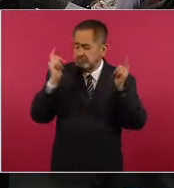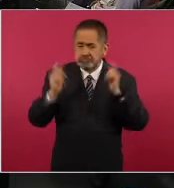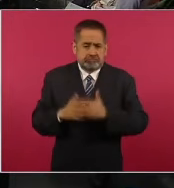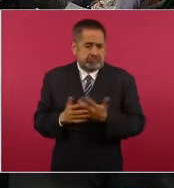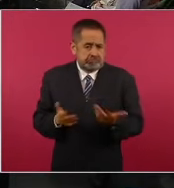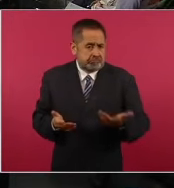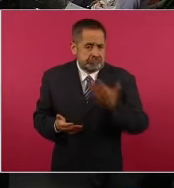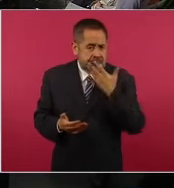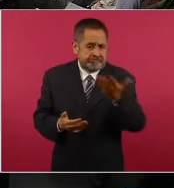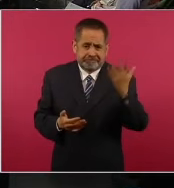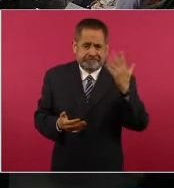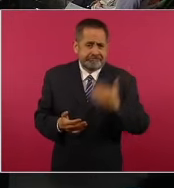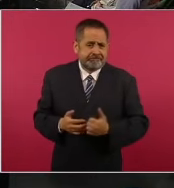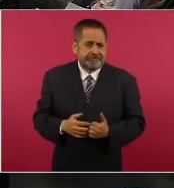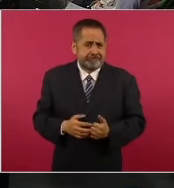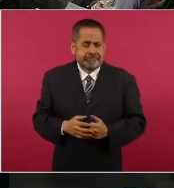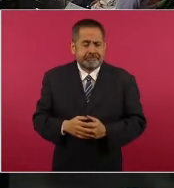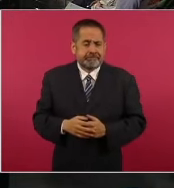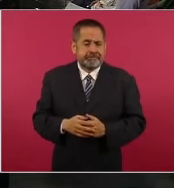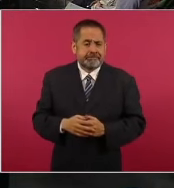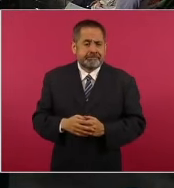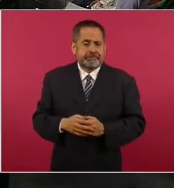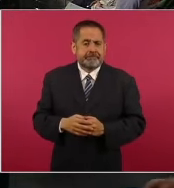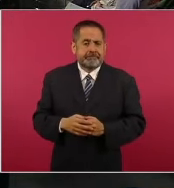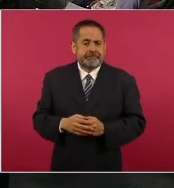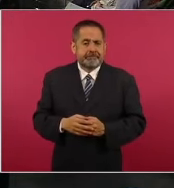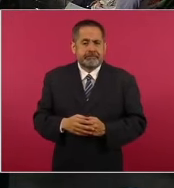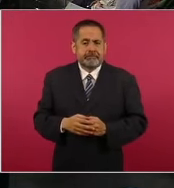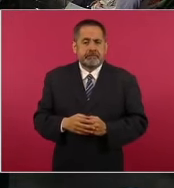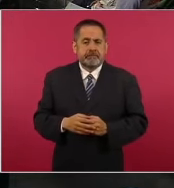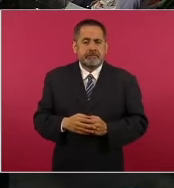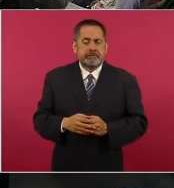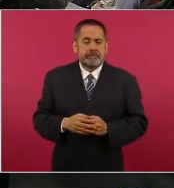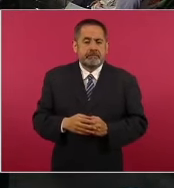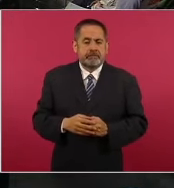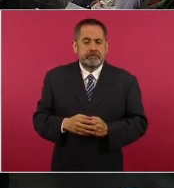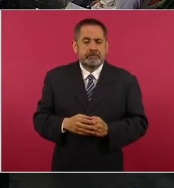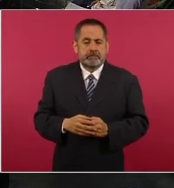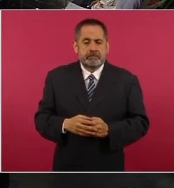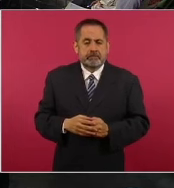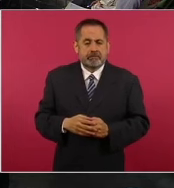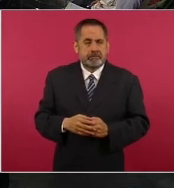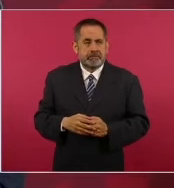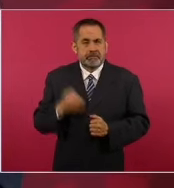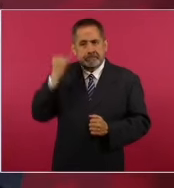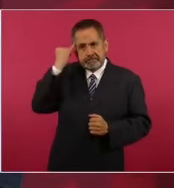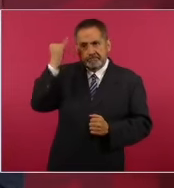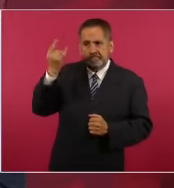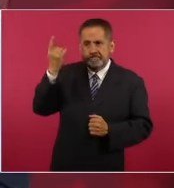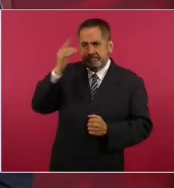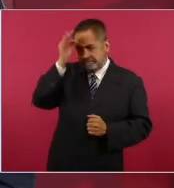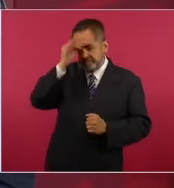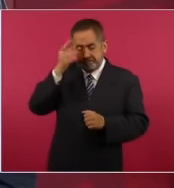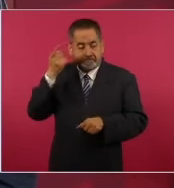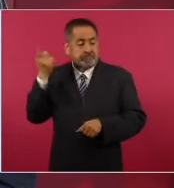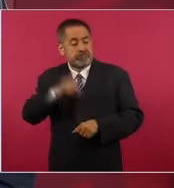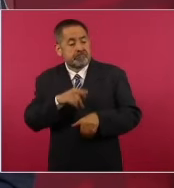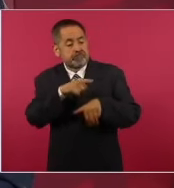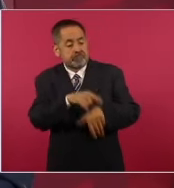imposiciones ideológicas, sin